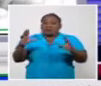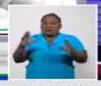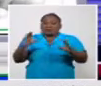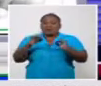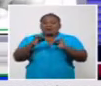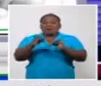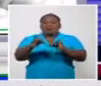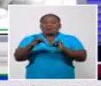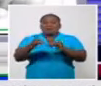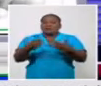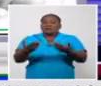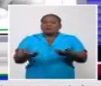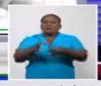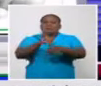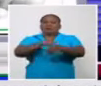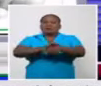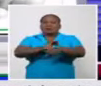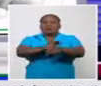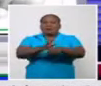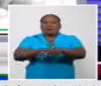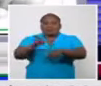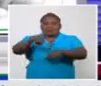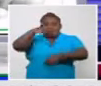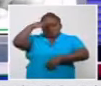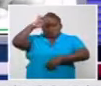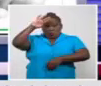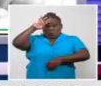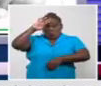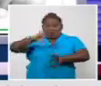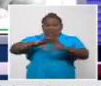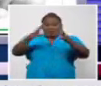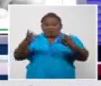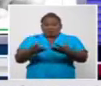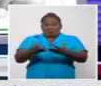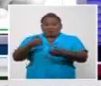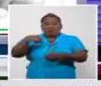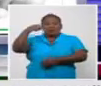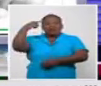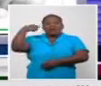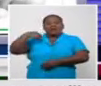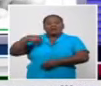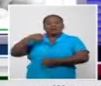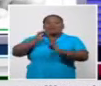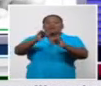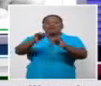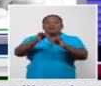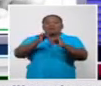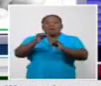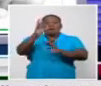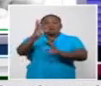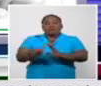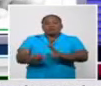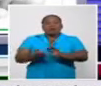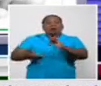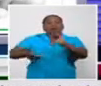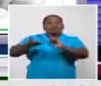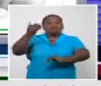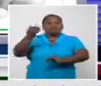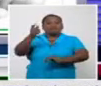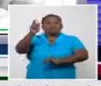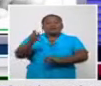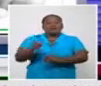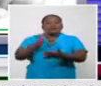de la COVID-19 en Cuba y el resto del mundo. Ayer la Nación reportaba la cifra más alta de casos confirmados en una jornada